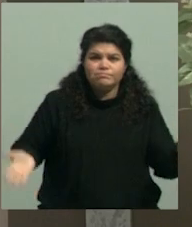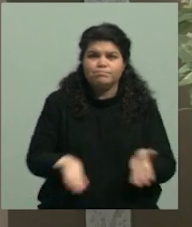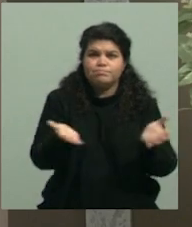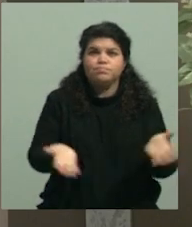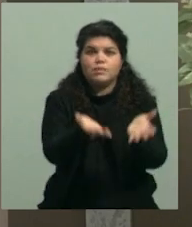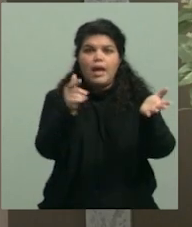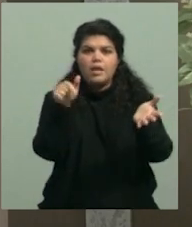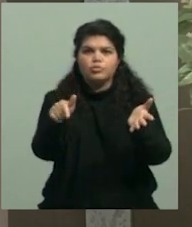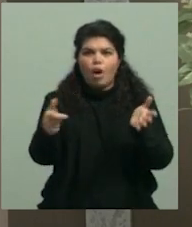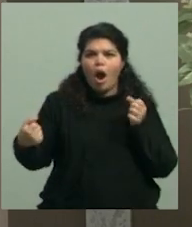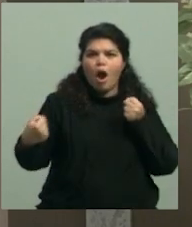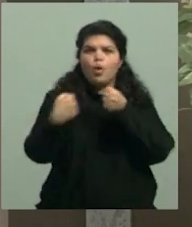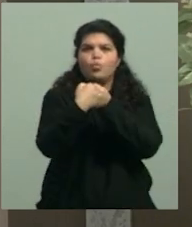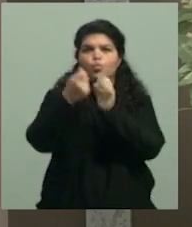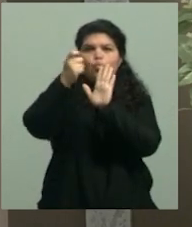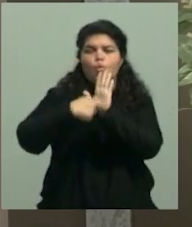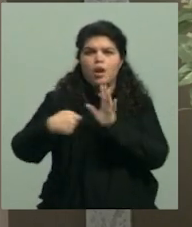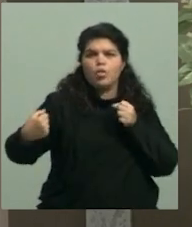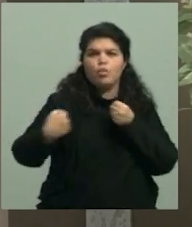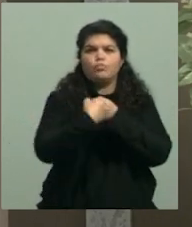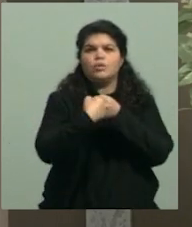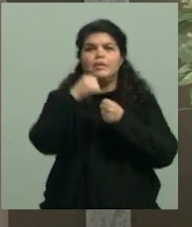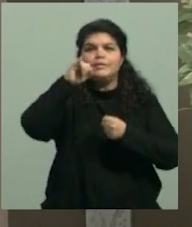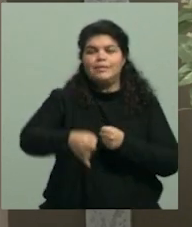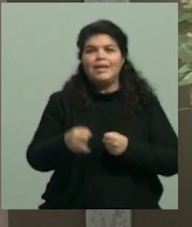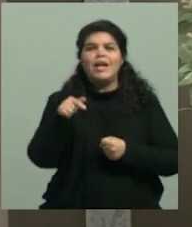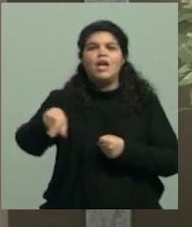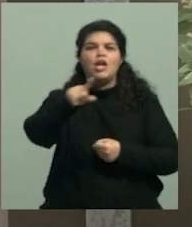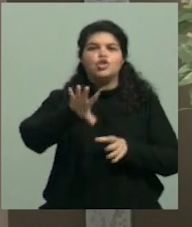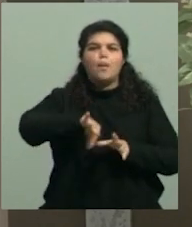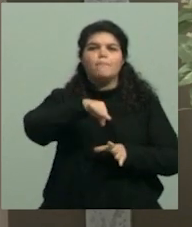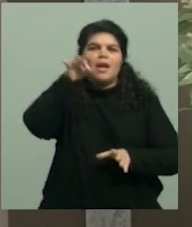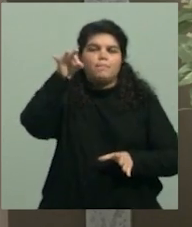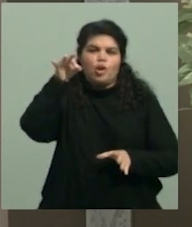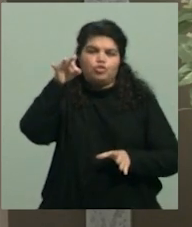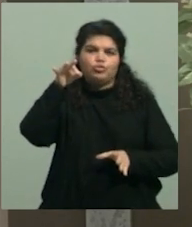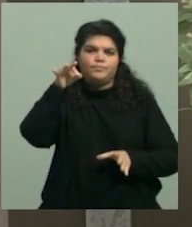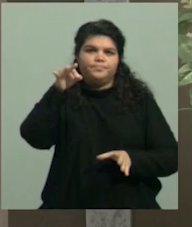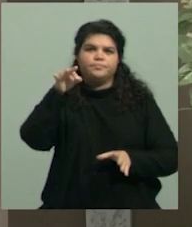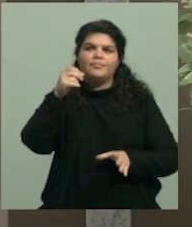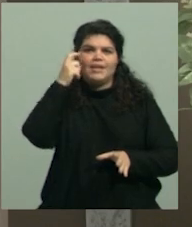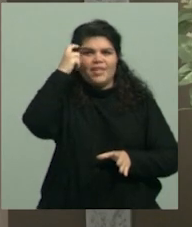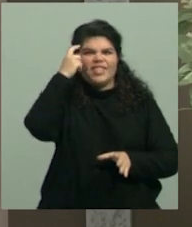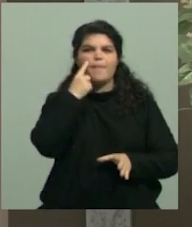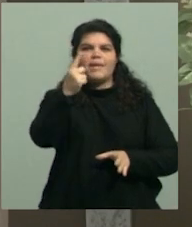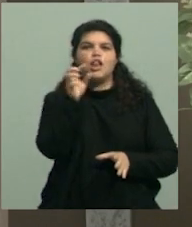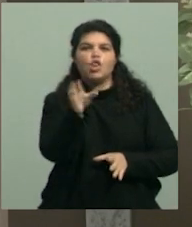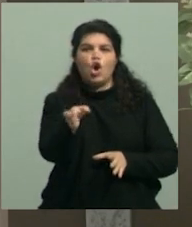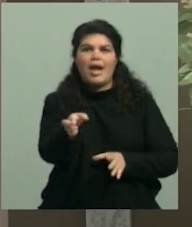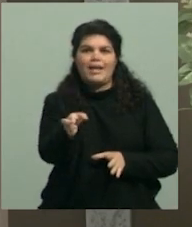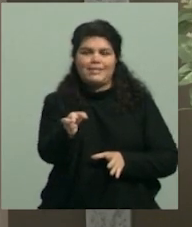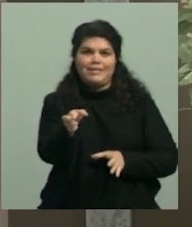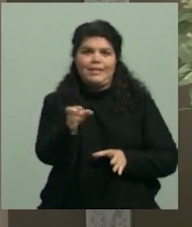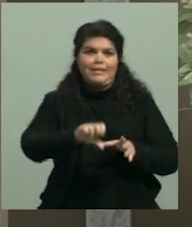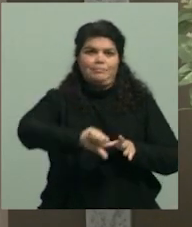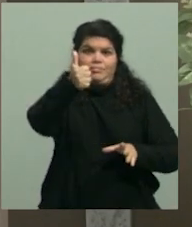esta alianza nos ha permitido tener premios de hasta 10.000 dólares, así que eso también incentiva,